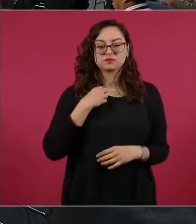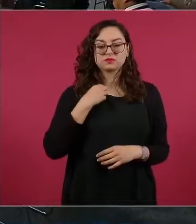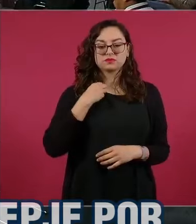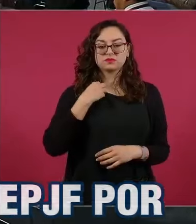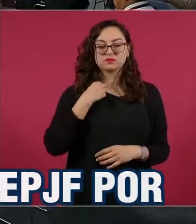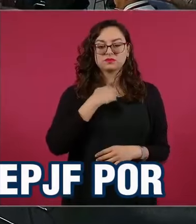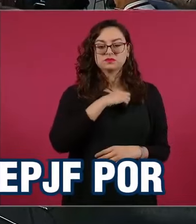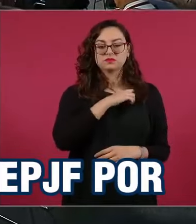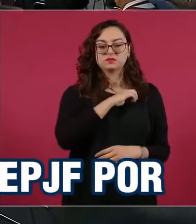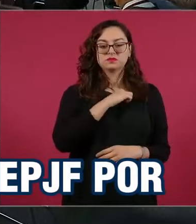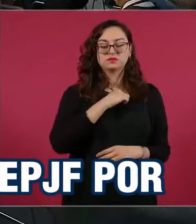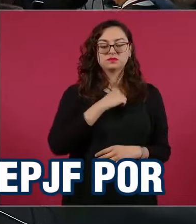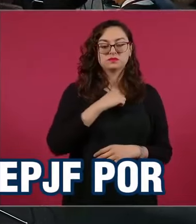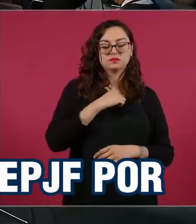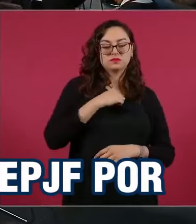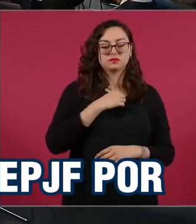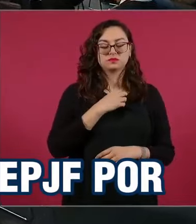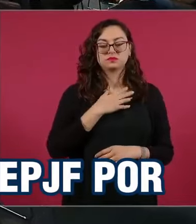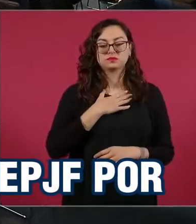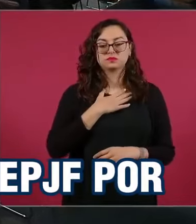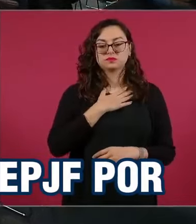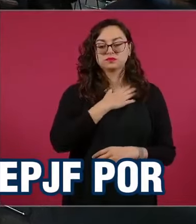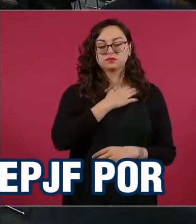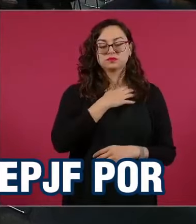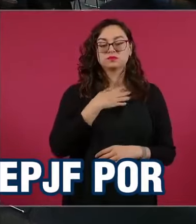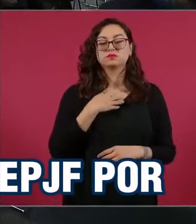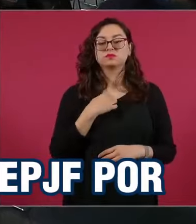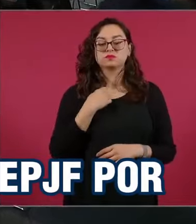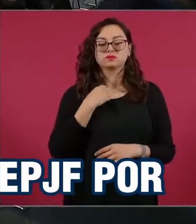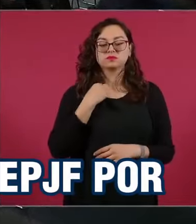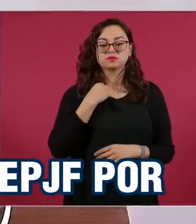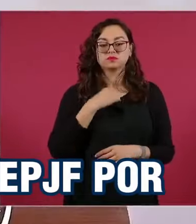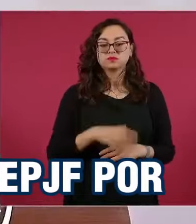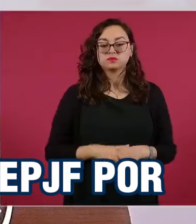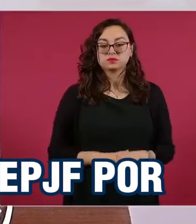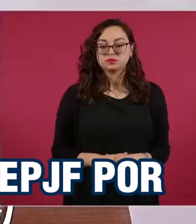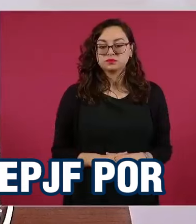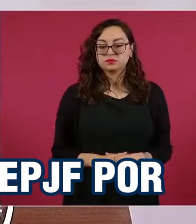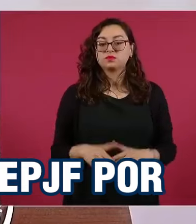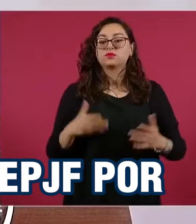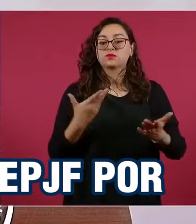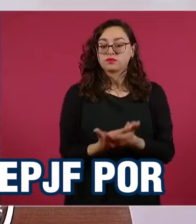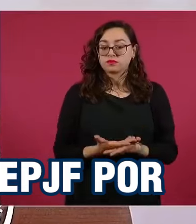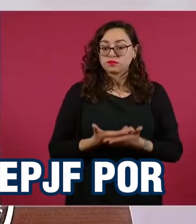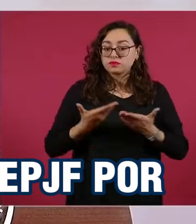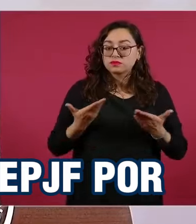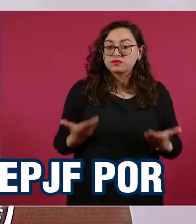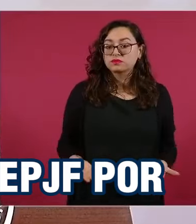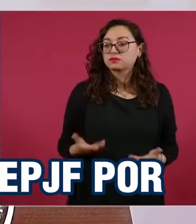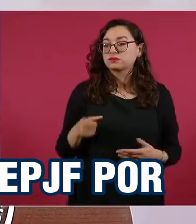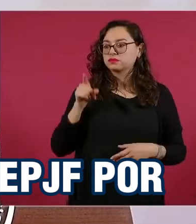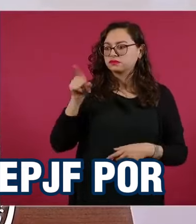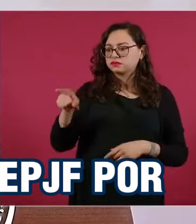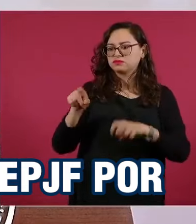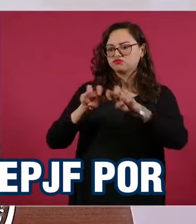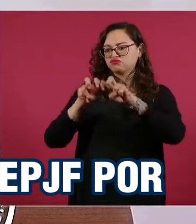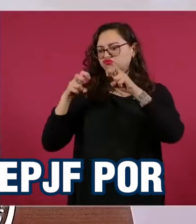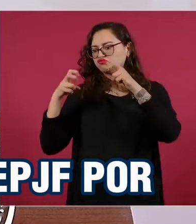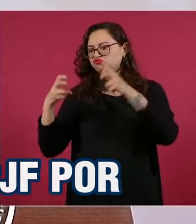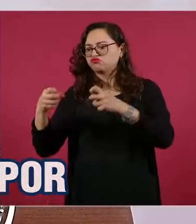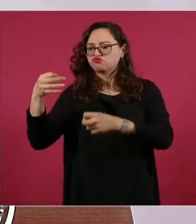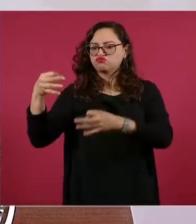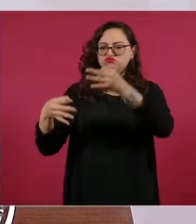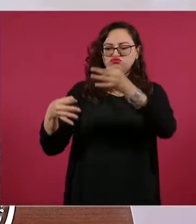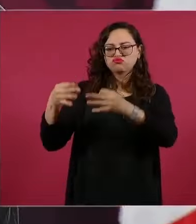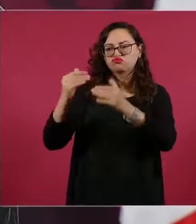Estos magistrados mentirosos, corruptos, sostienen